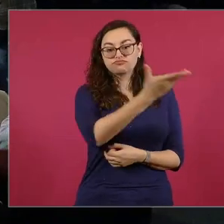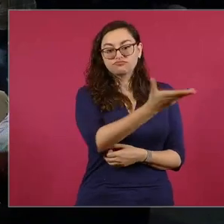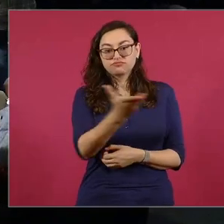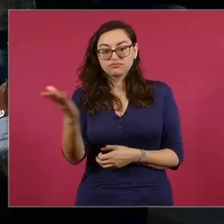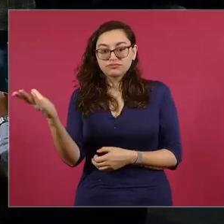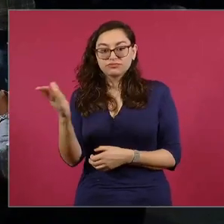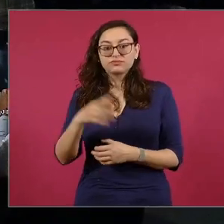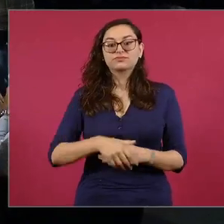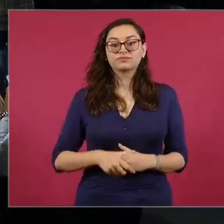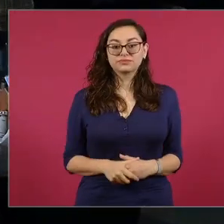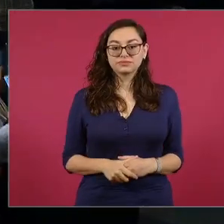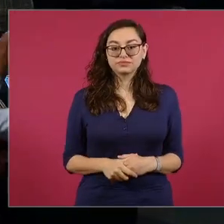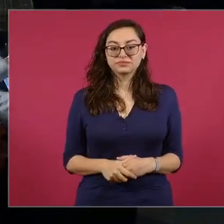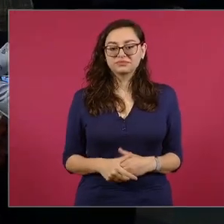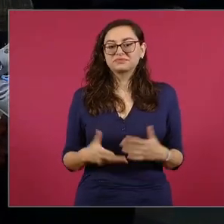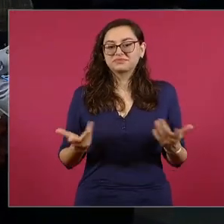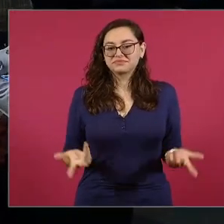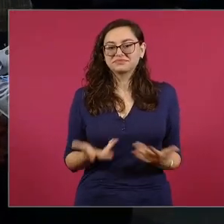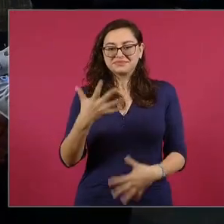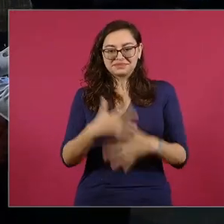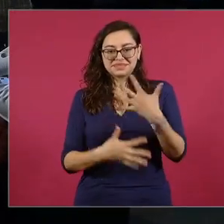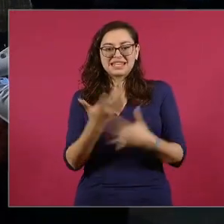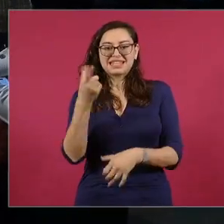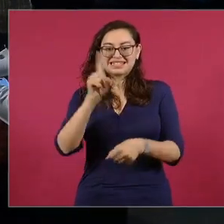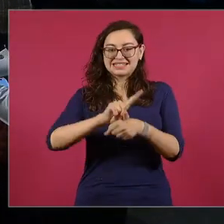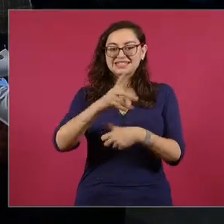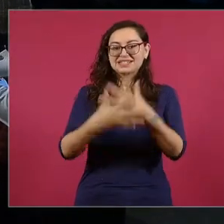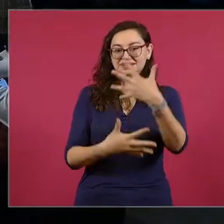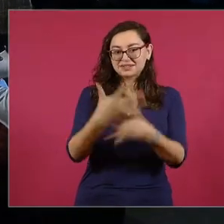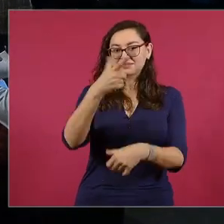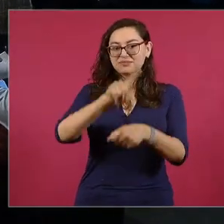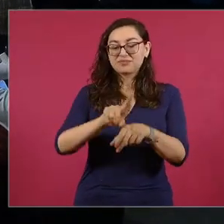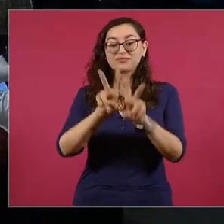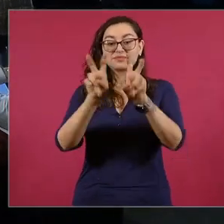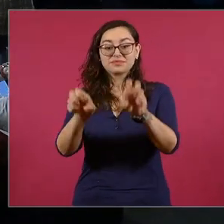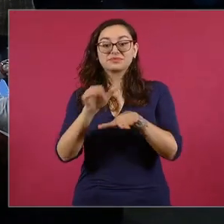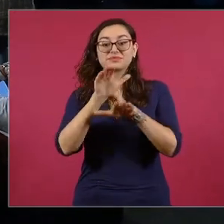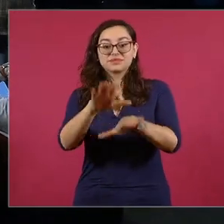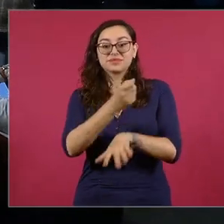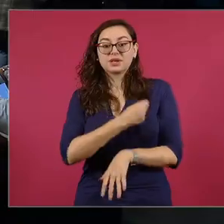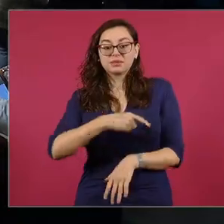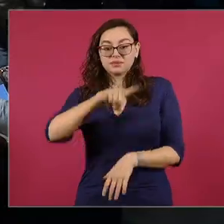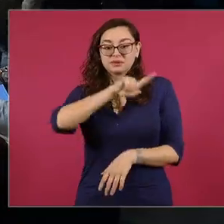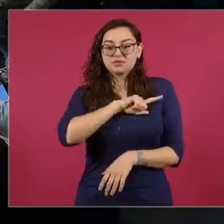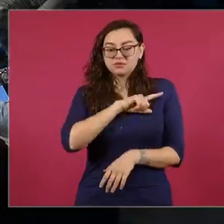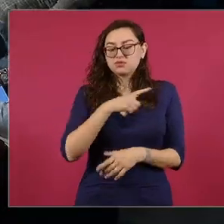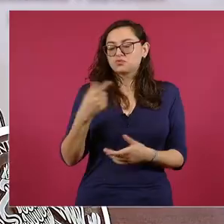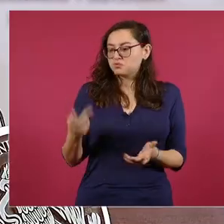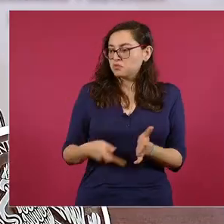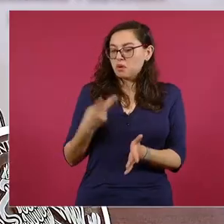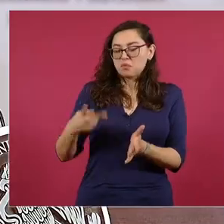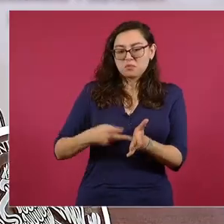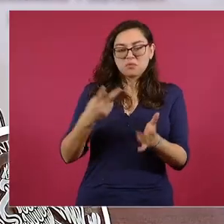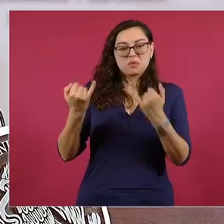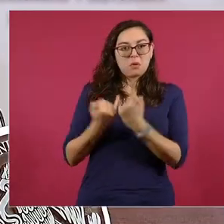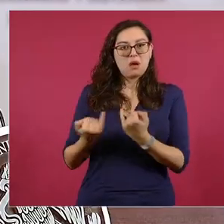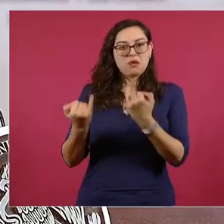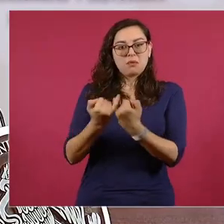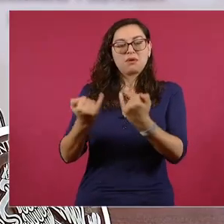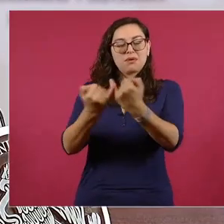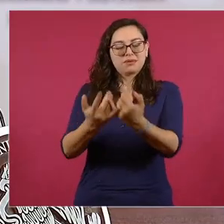cada 15 días en el pulso de la salud, hoy 27 de agosto, tenemos la